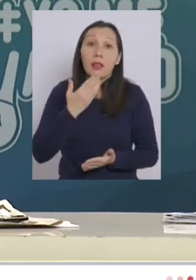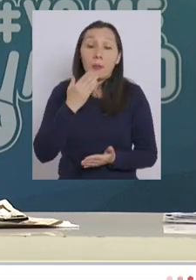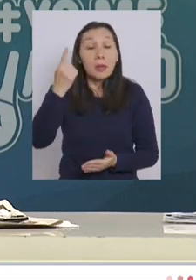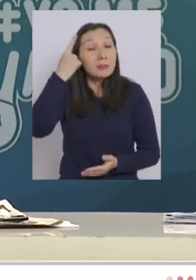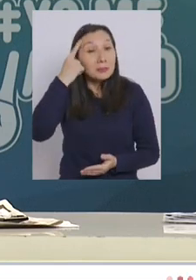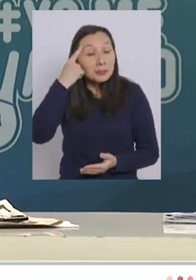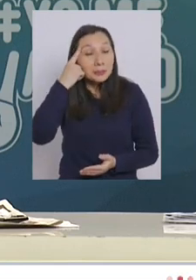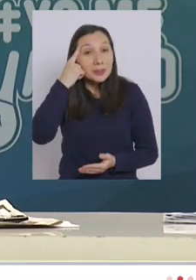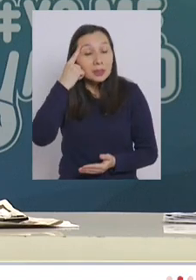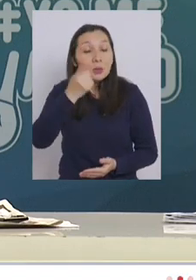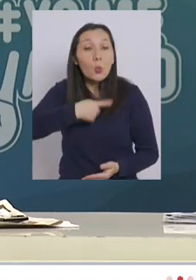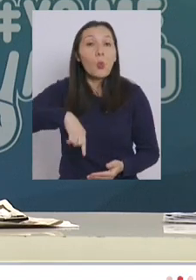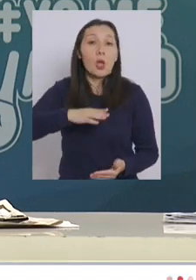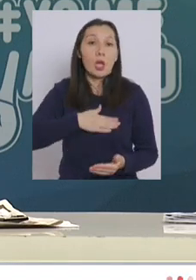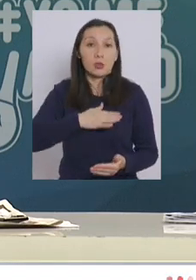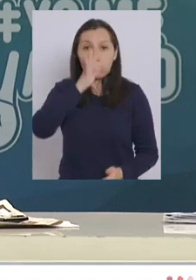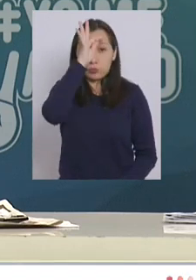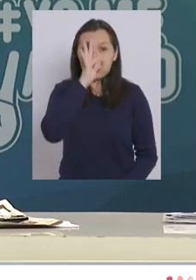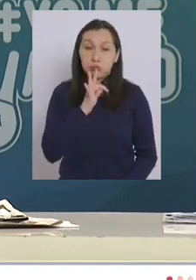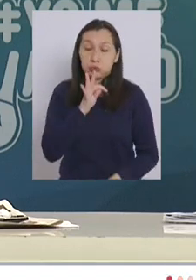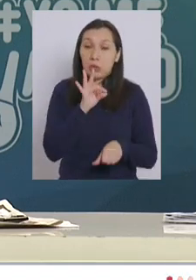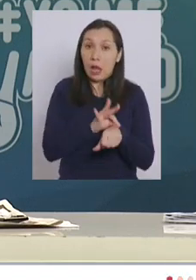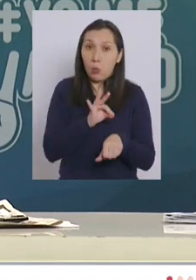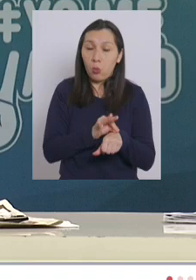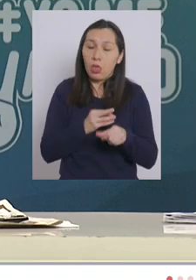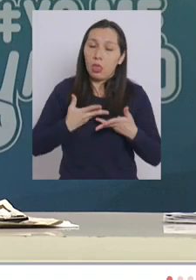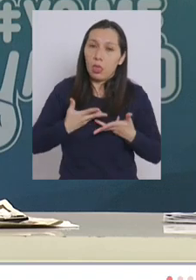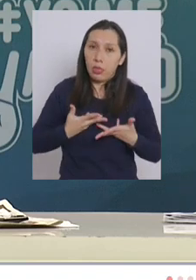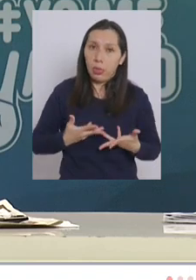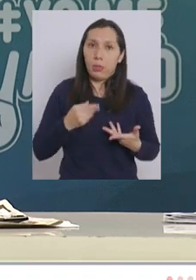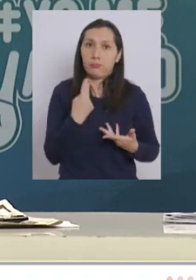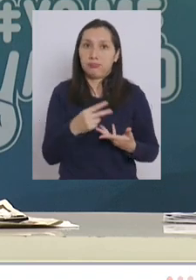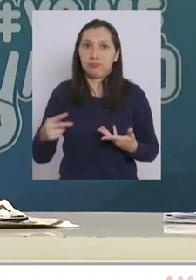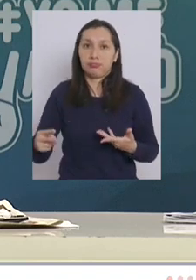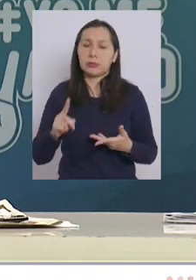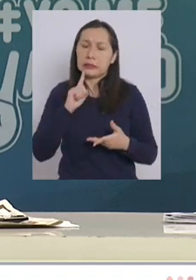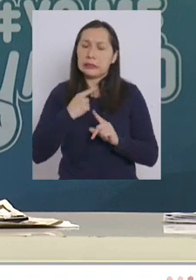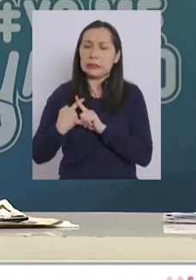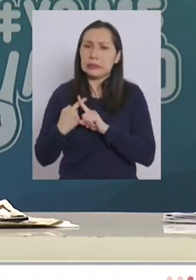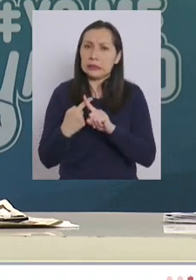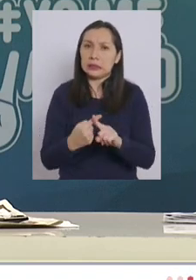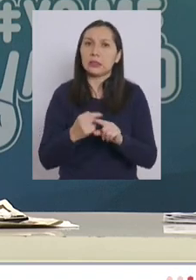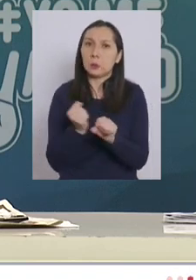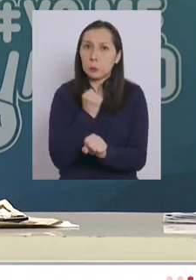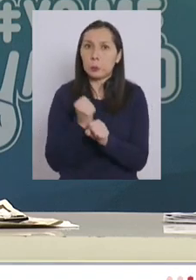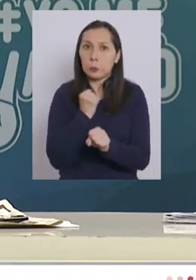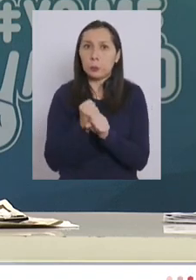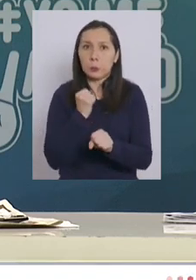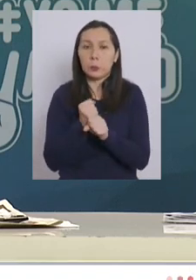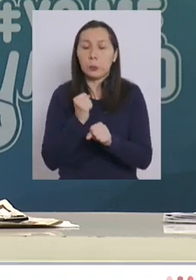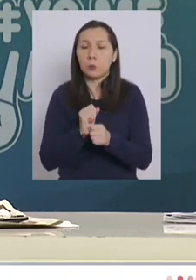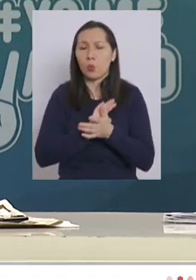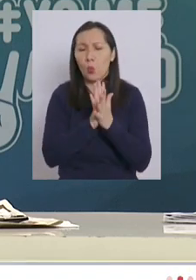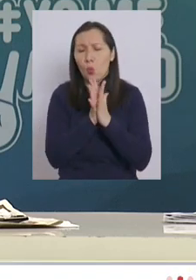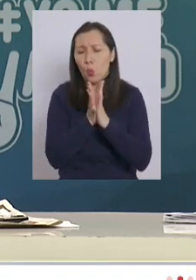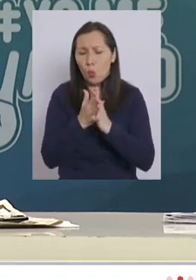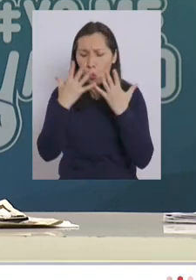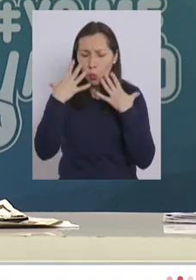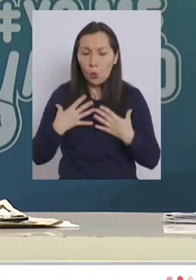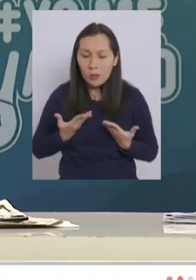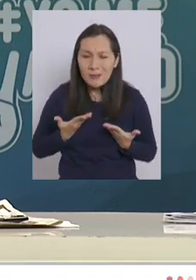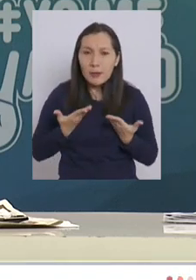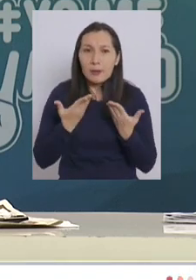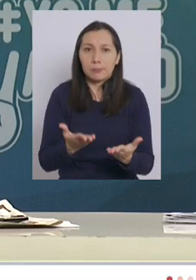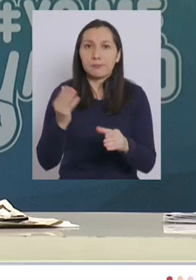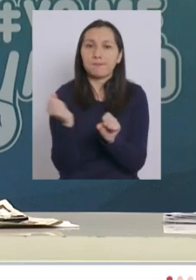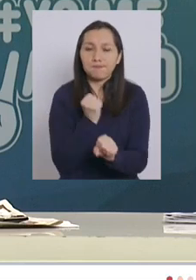pensemos en nuestros funcionarios de salud ellos se han sacrificado han dado todo de sí para